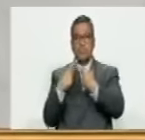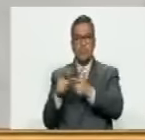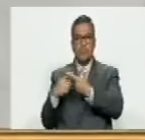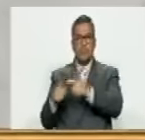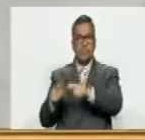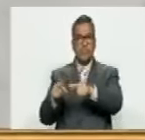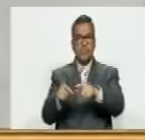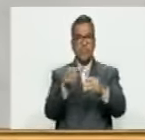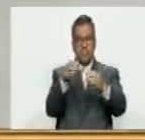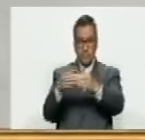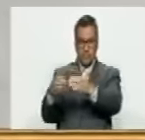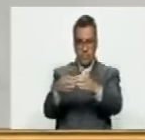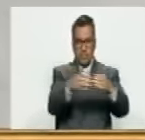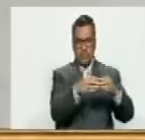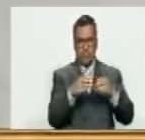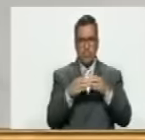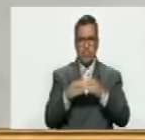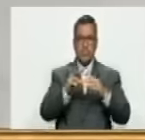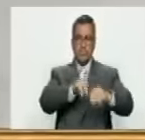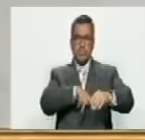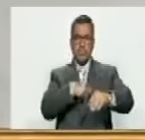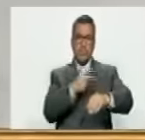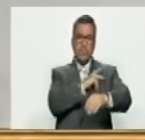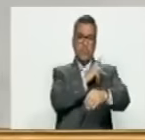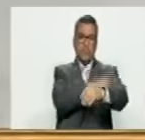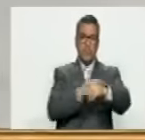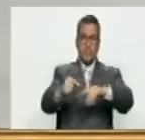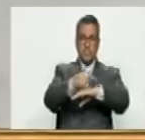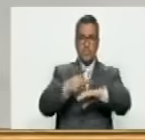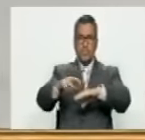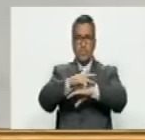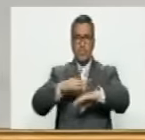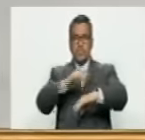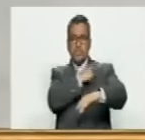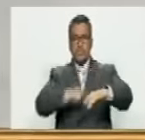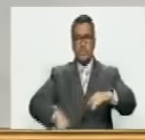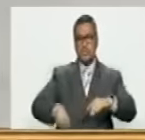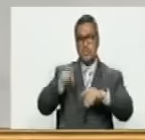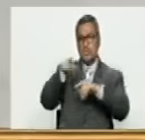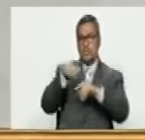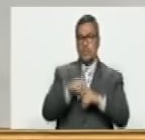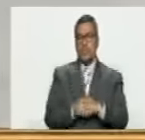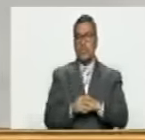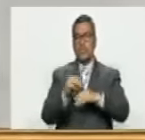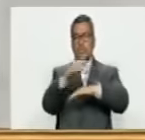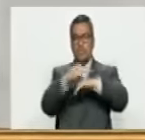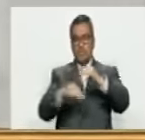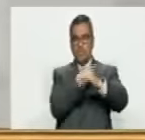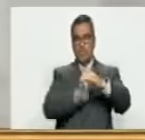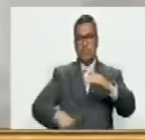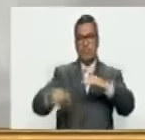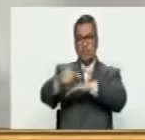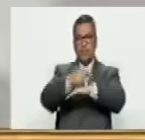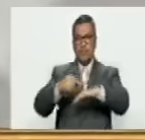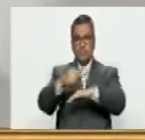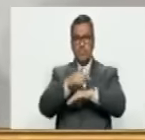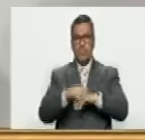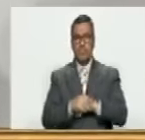carteras del Poder Ejecutivo, ministros, presidentes de entes, vicepresidentes de gobierno,